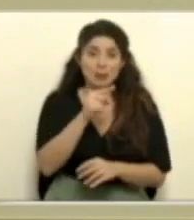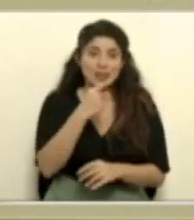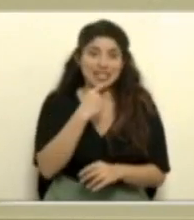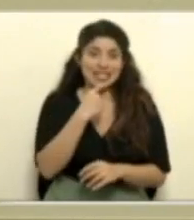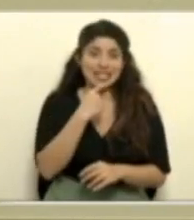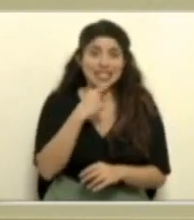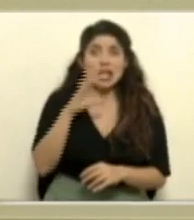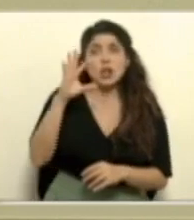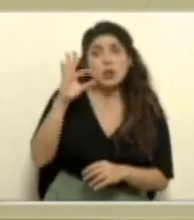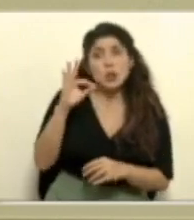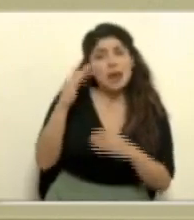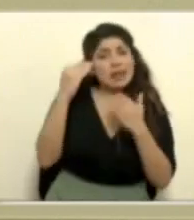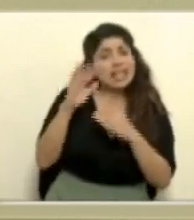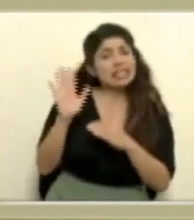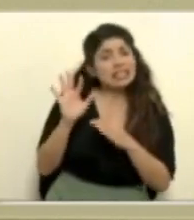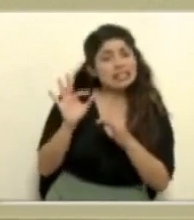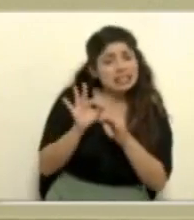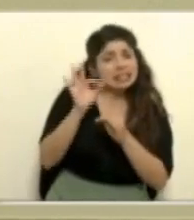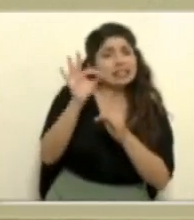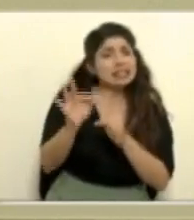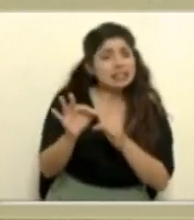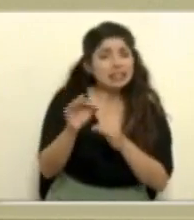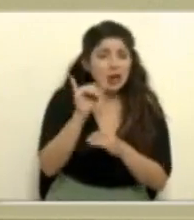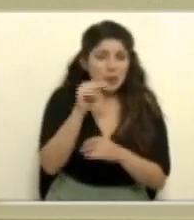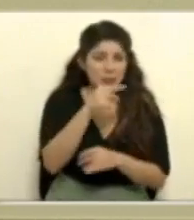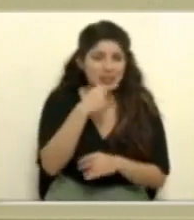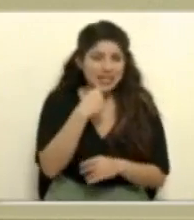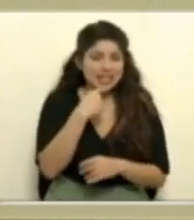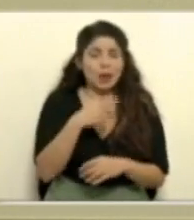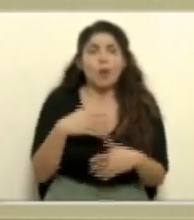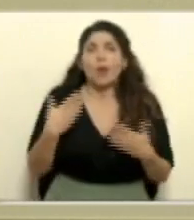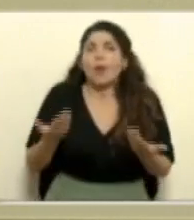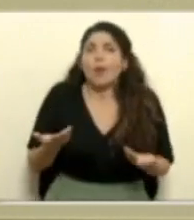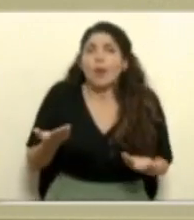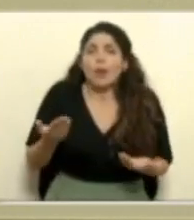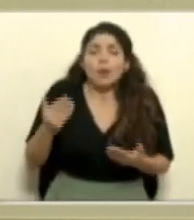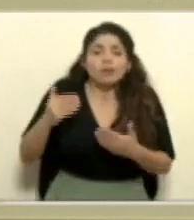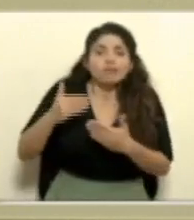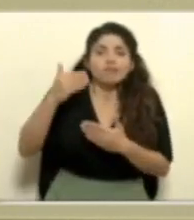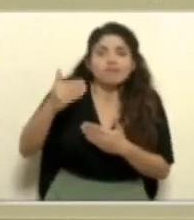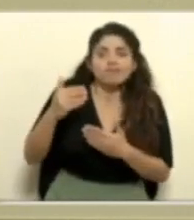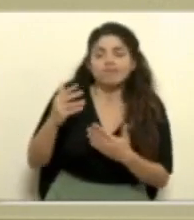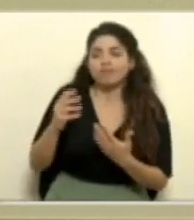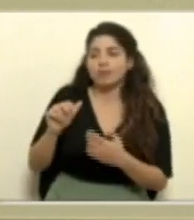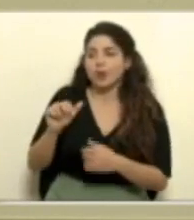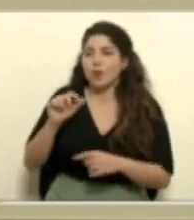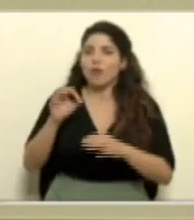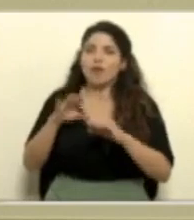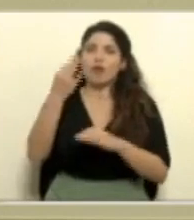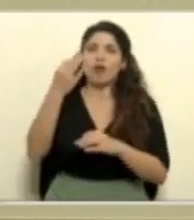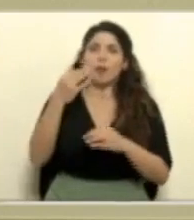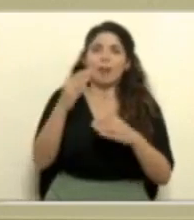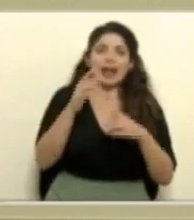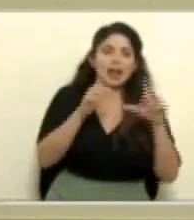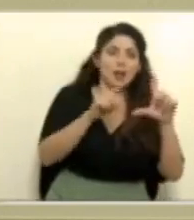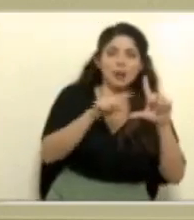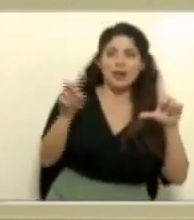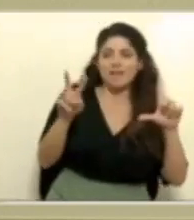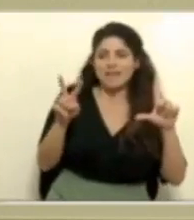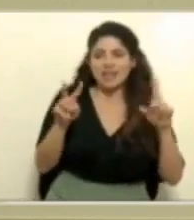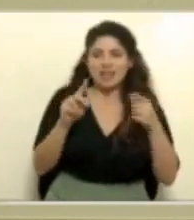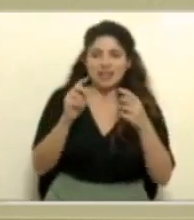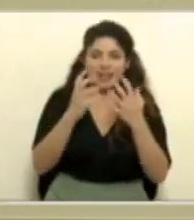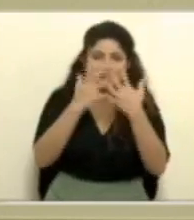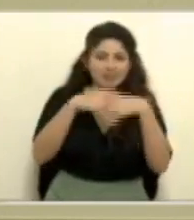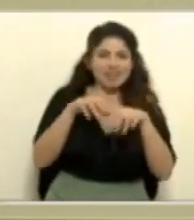de que ya no sea a las nueve, de que sea un poco después o que eventualmente tengamos una configuración diferente entre semana y que no haya tanta